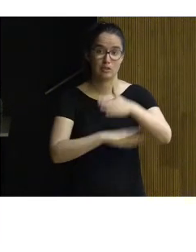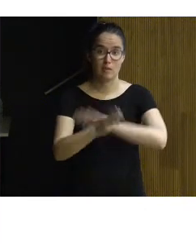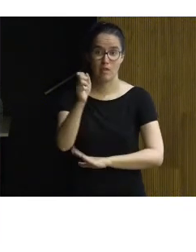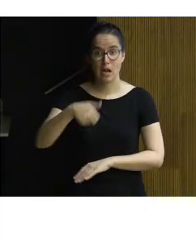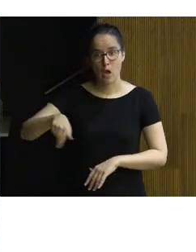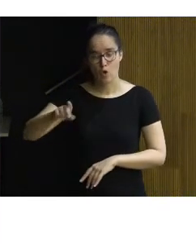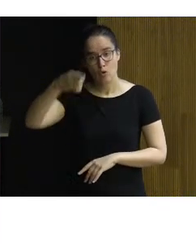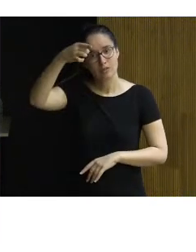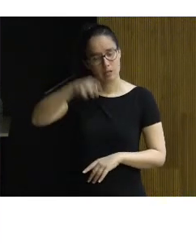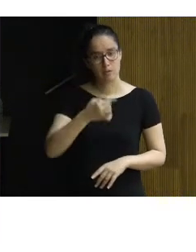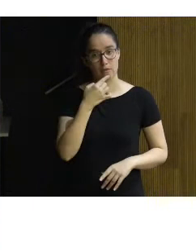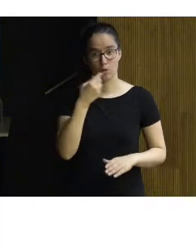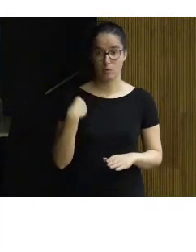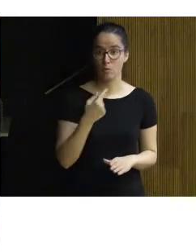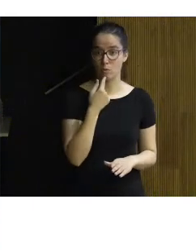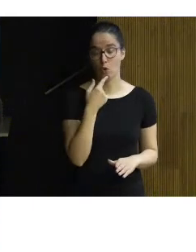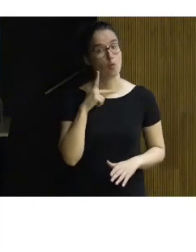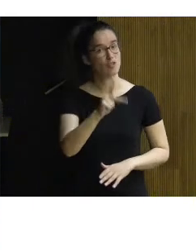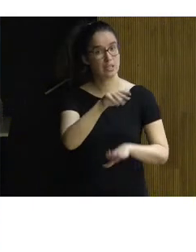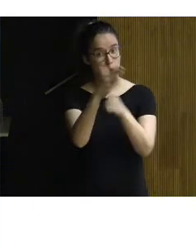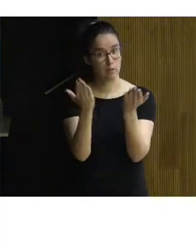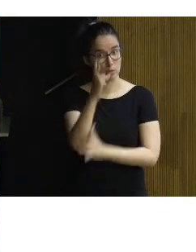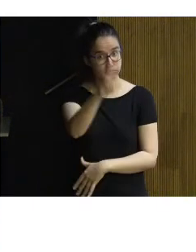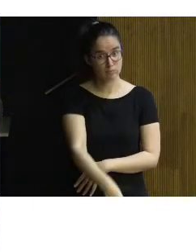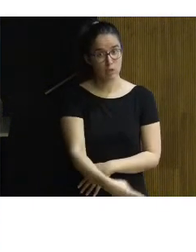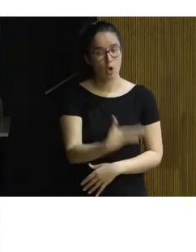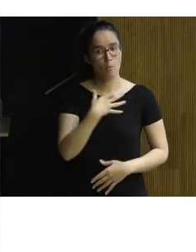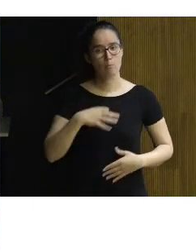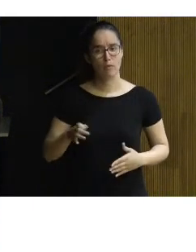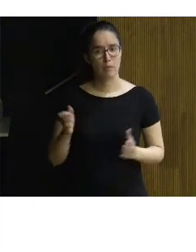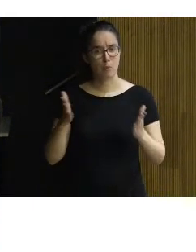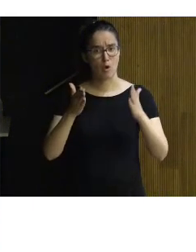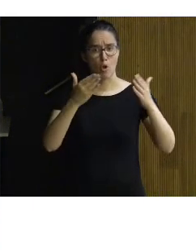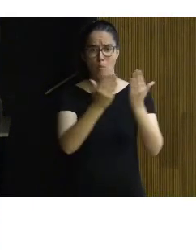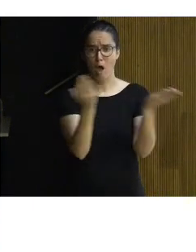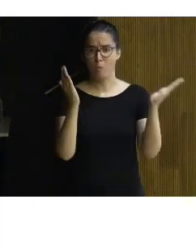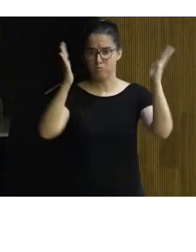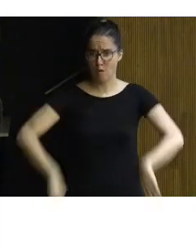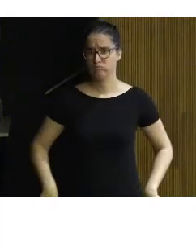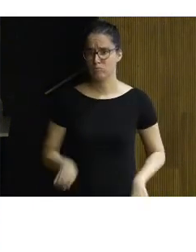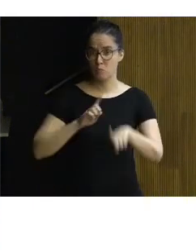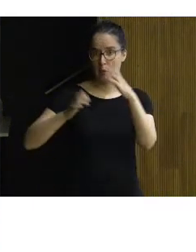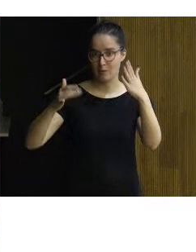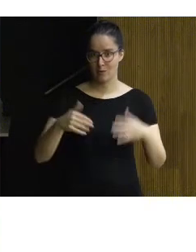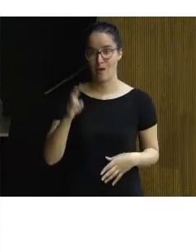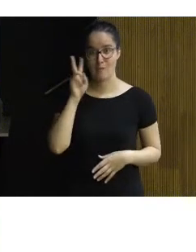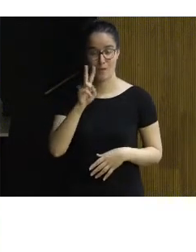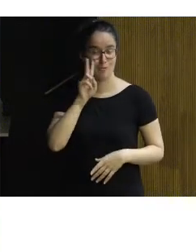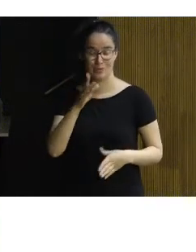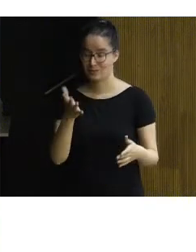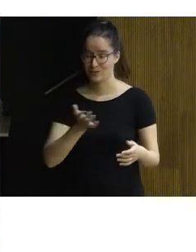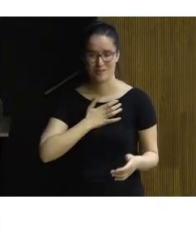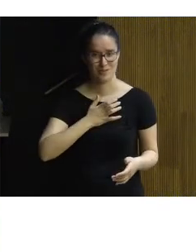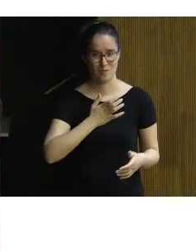pues también basándonos en esa premisa podríamos decir, como es un derecho universal, podemos arramblar con todo lo que queramos. Veíamos que esa no era la opción,